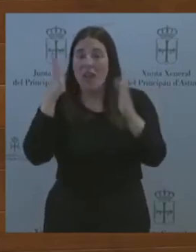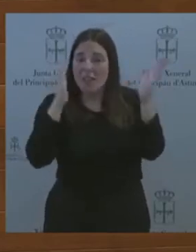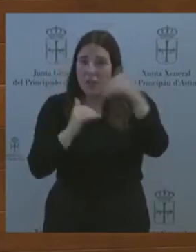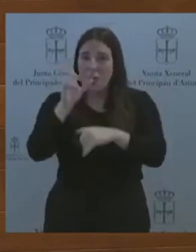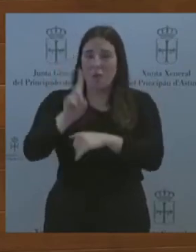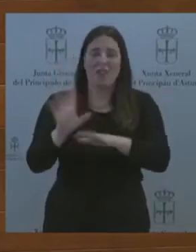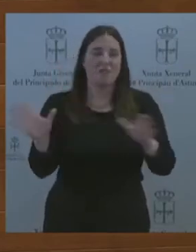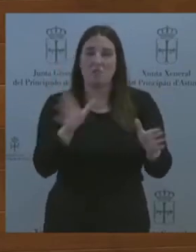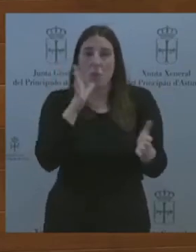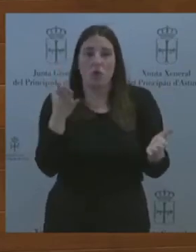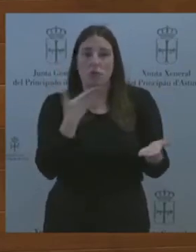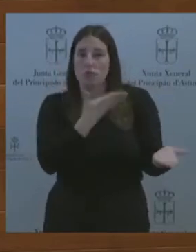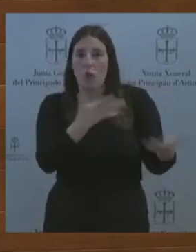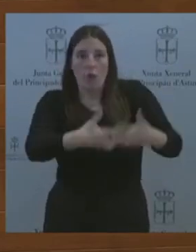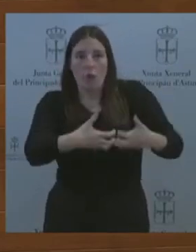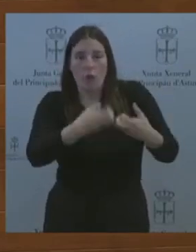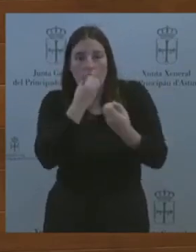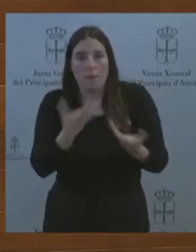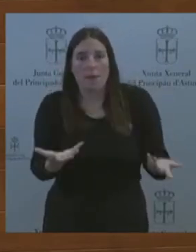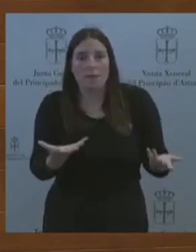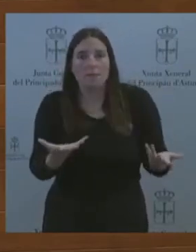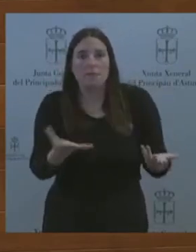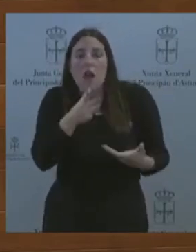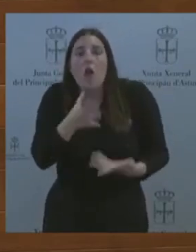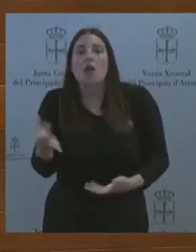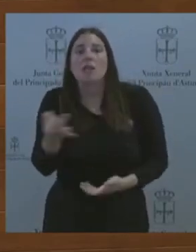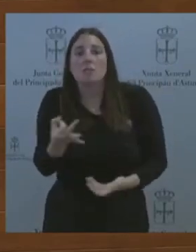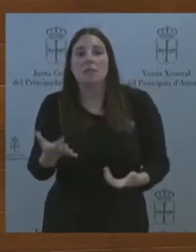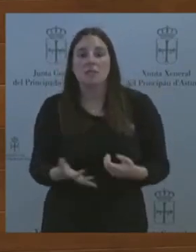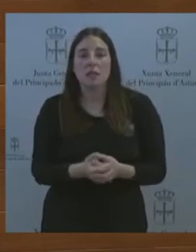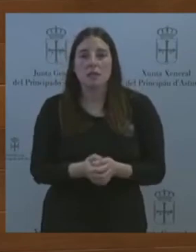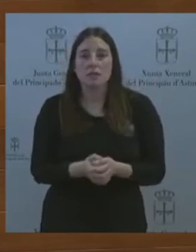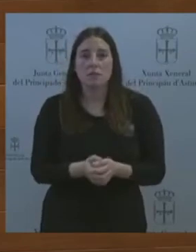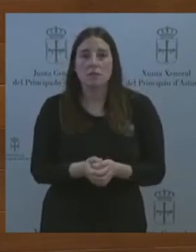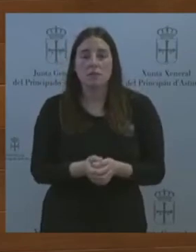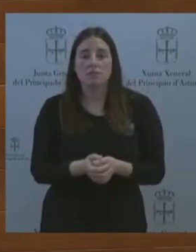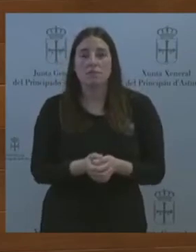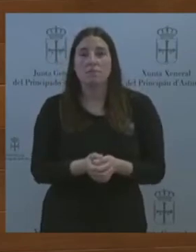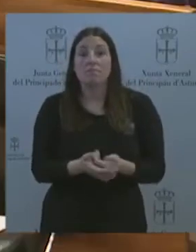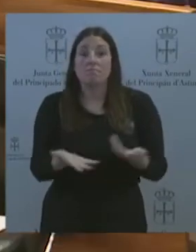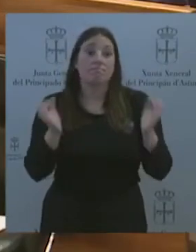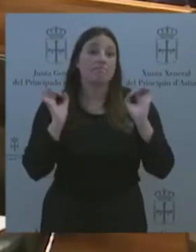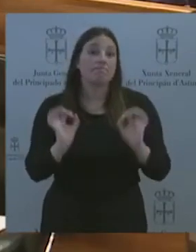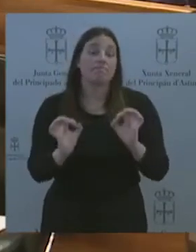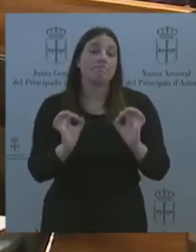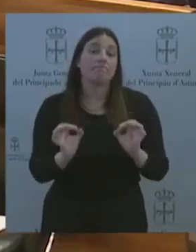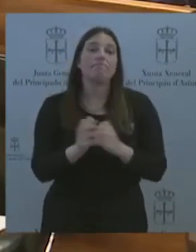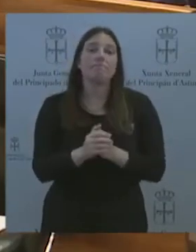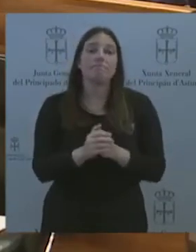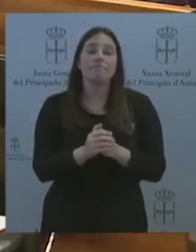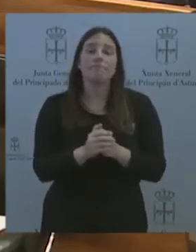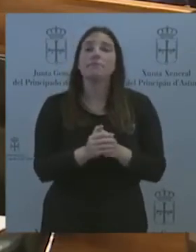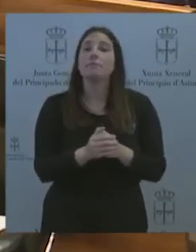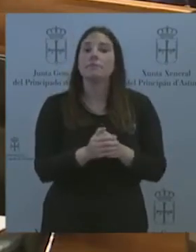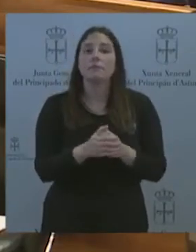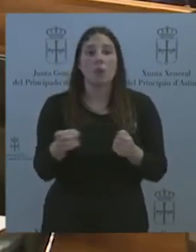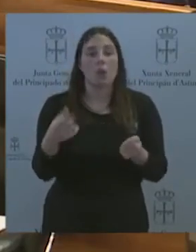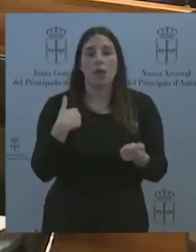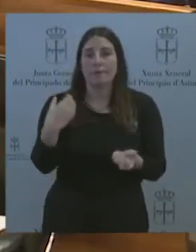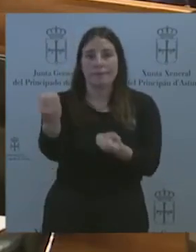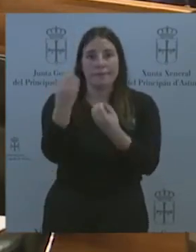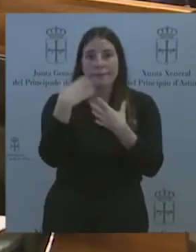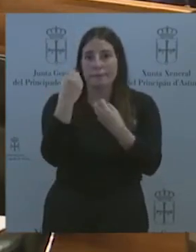del Partido Socialista. Así que todo lo suyo, un sinsentido inconsecuente, un ejercicio de